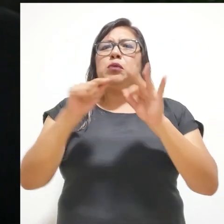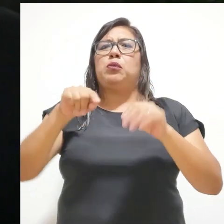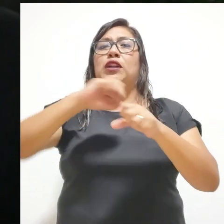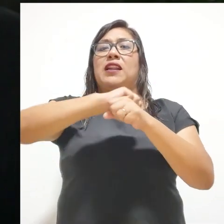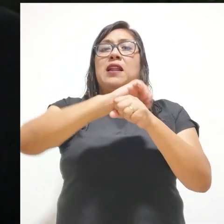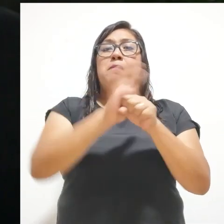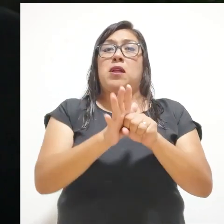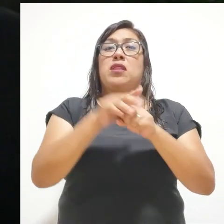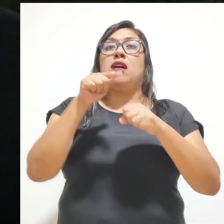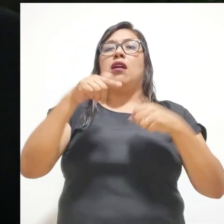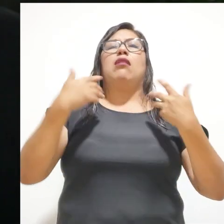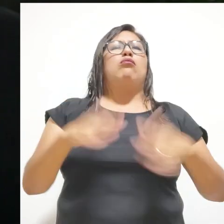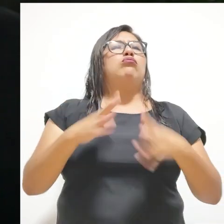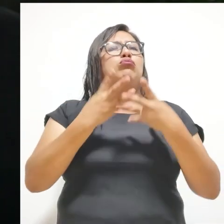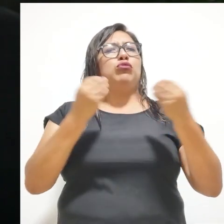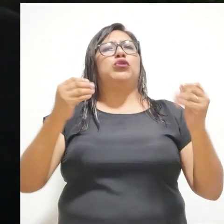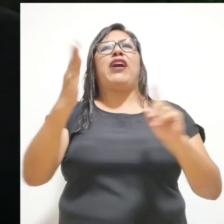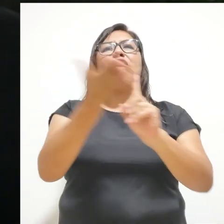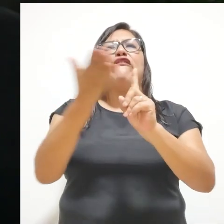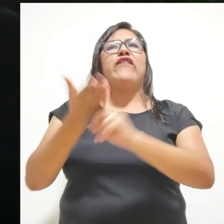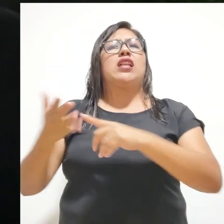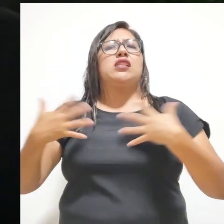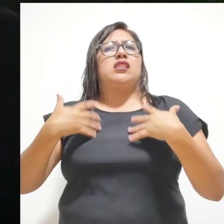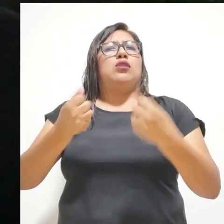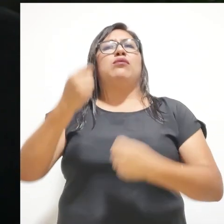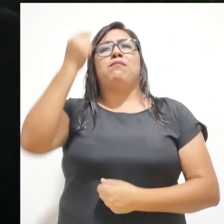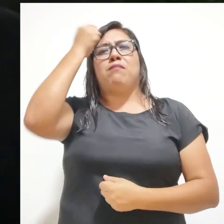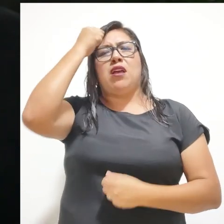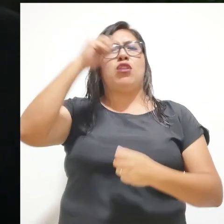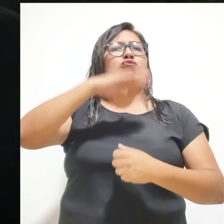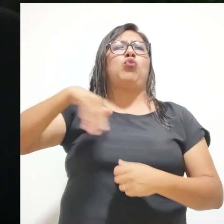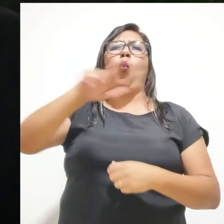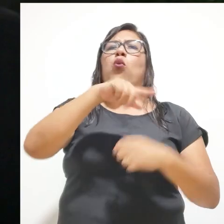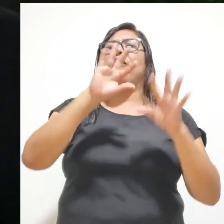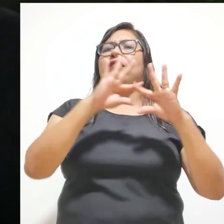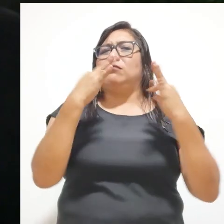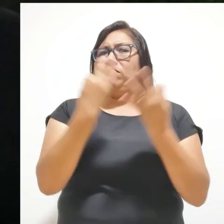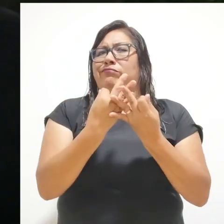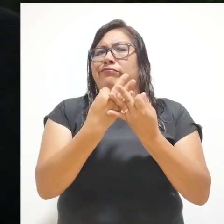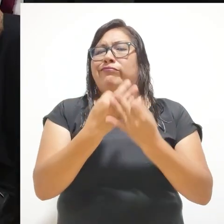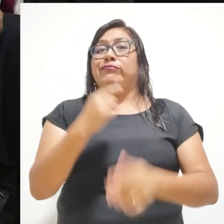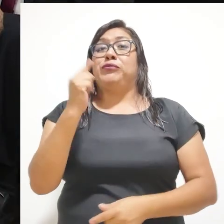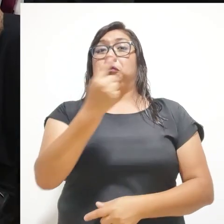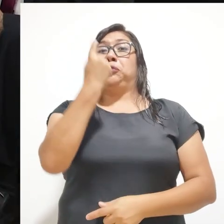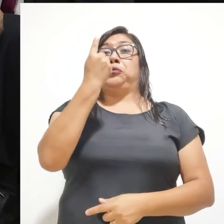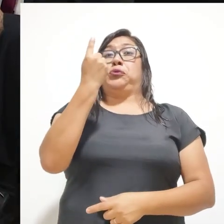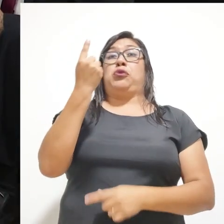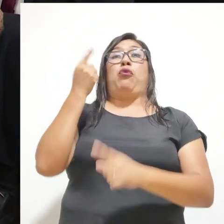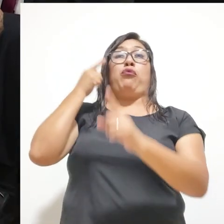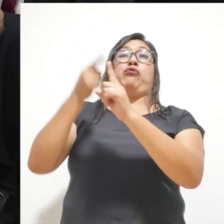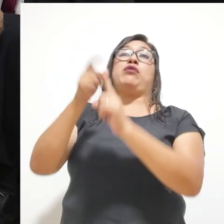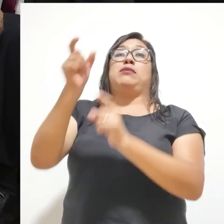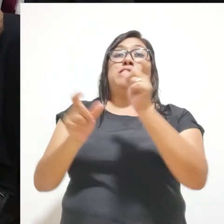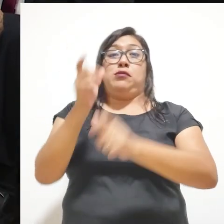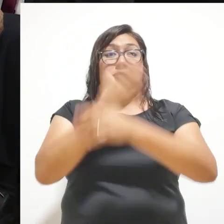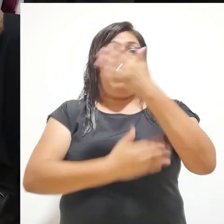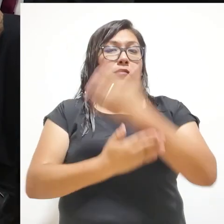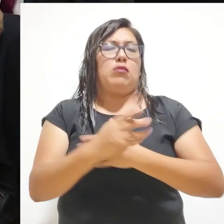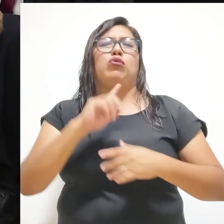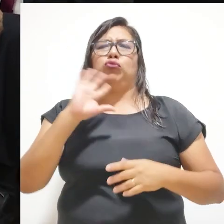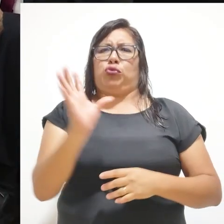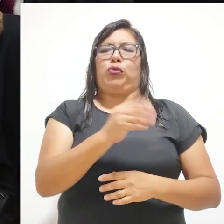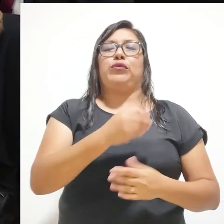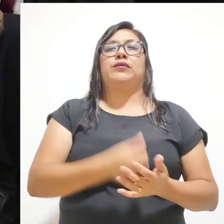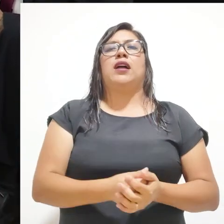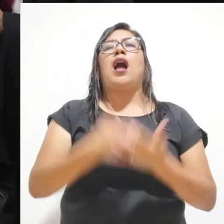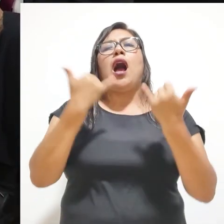pandemia, como usted lo dijo, ha deteriorado mucho la salud mental de toda la familia, no solamente las personas con discapacidad.